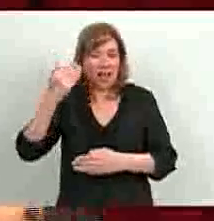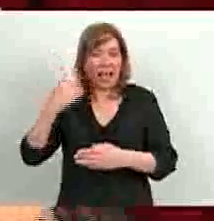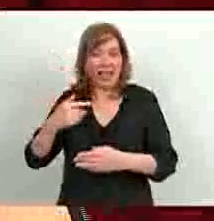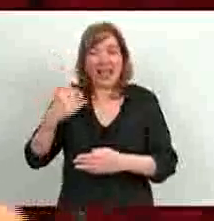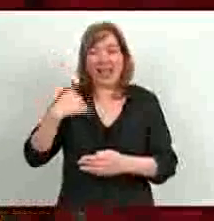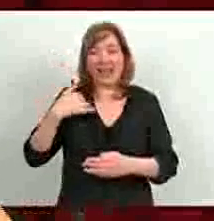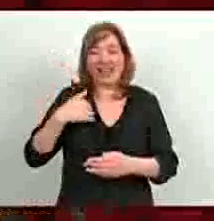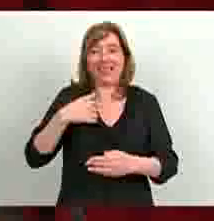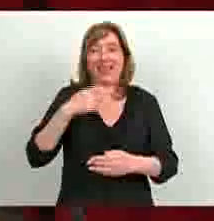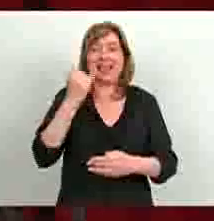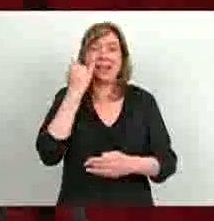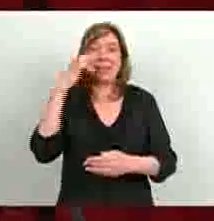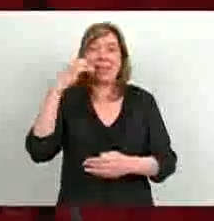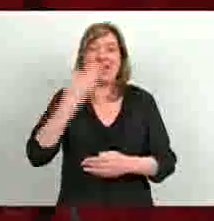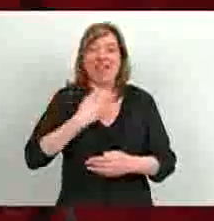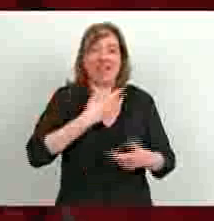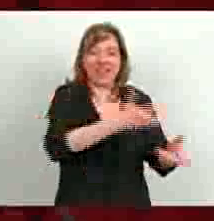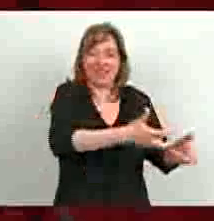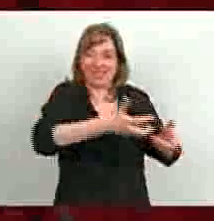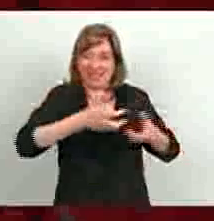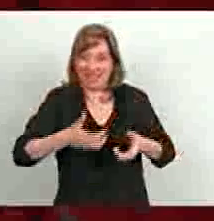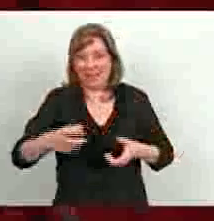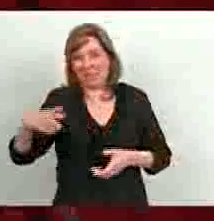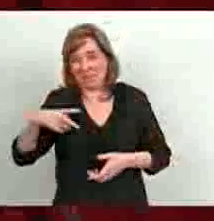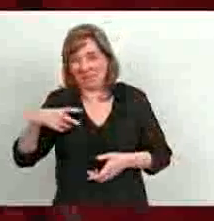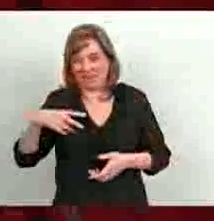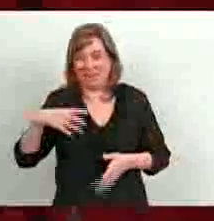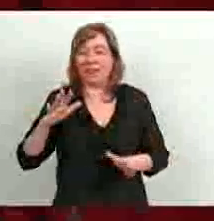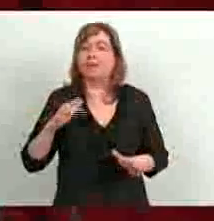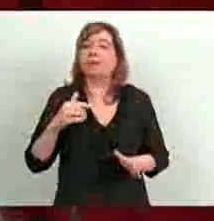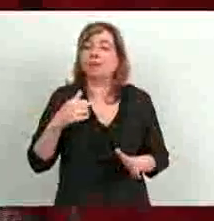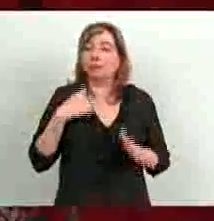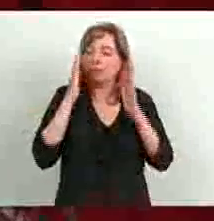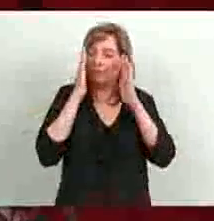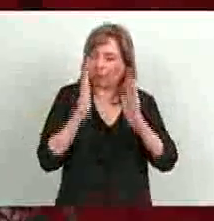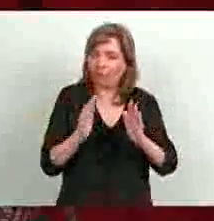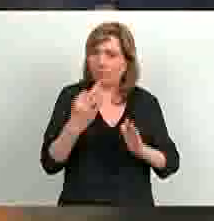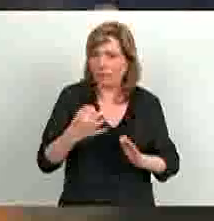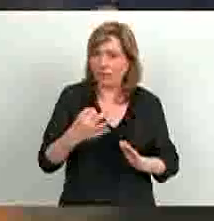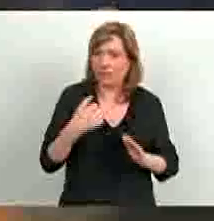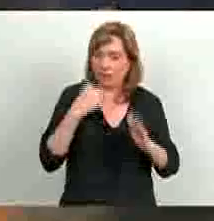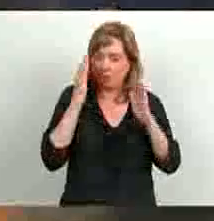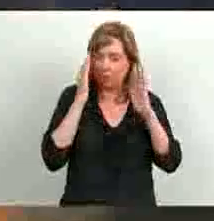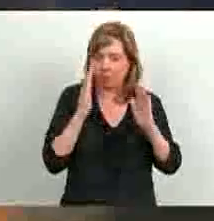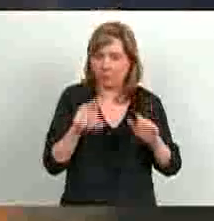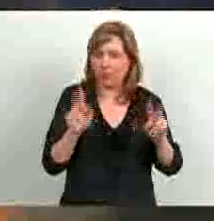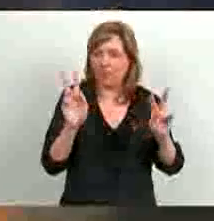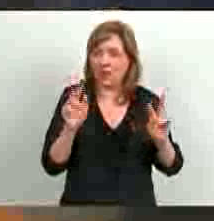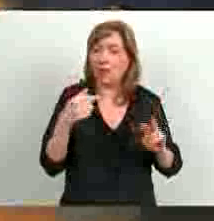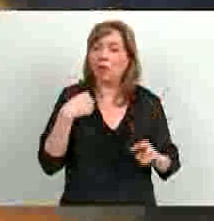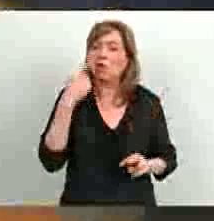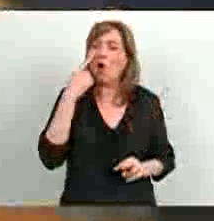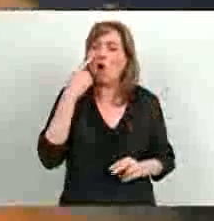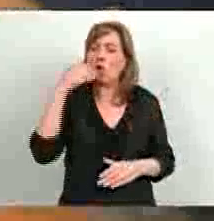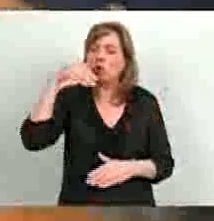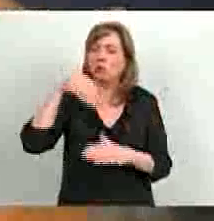desnacionalizado. Yo quiero detenerme un poco en este tema porque lo conozco muy